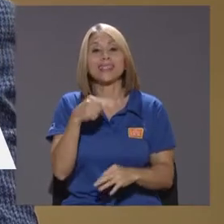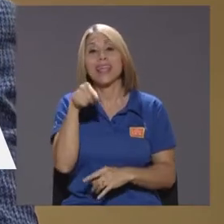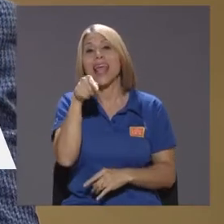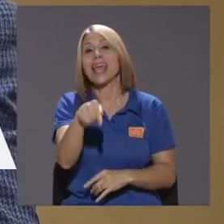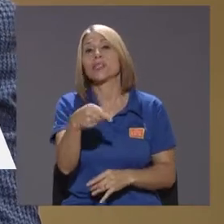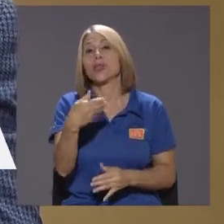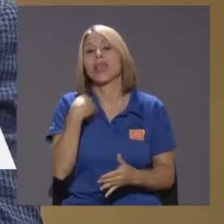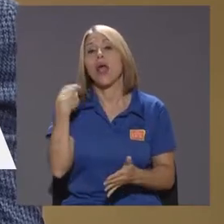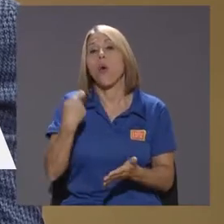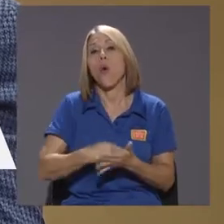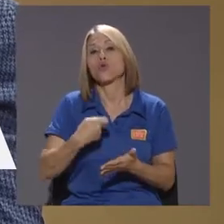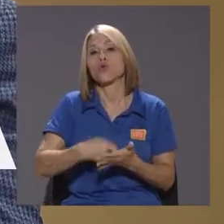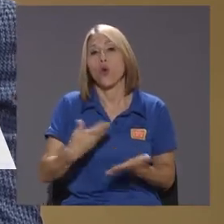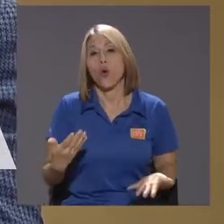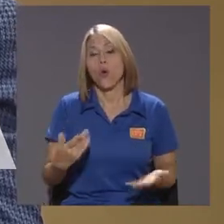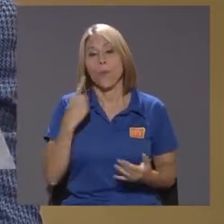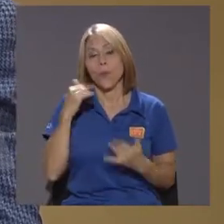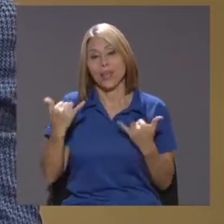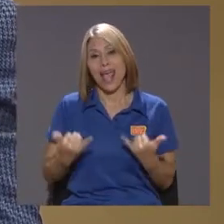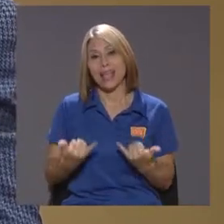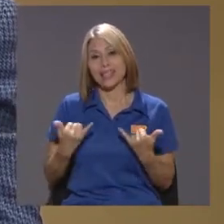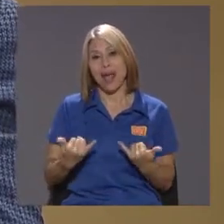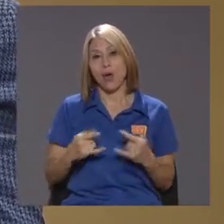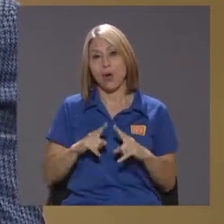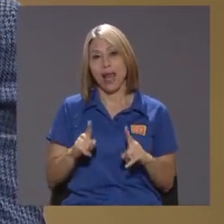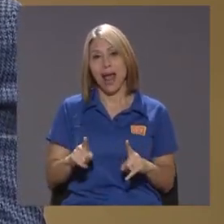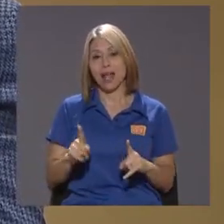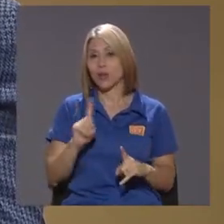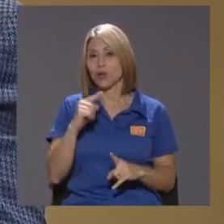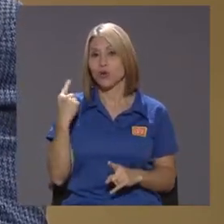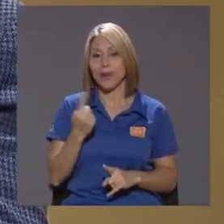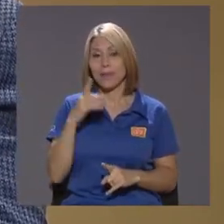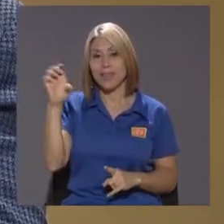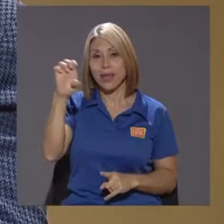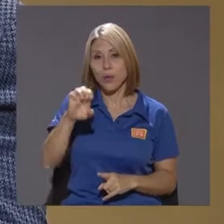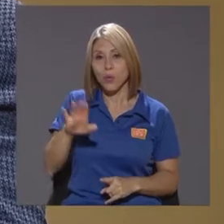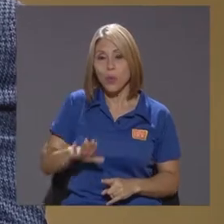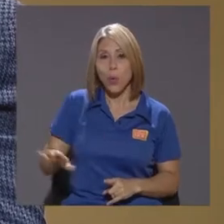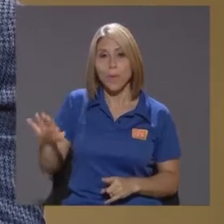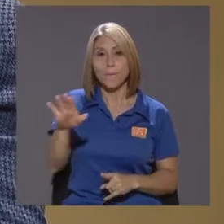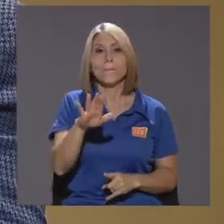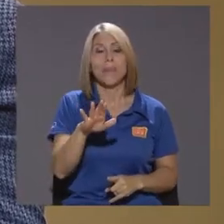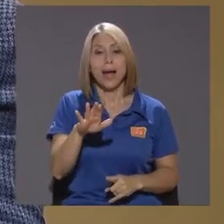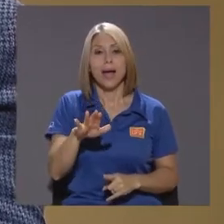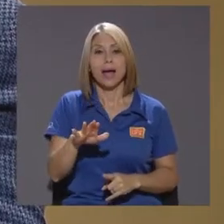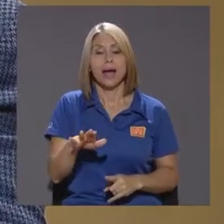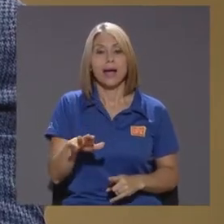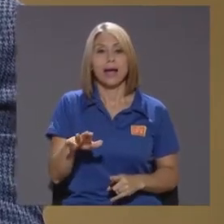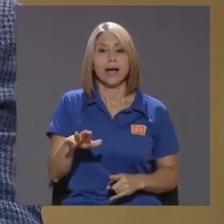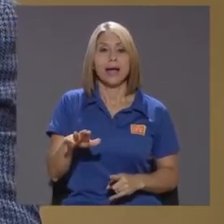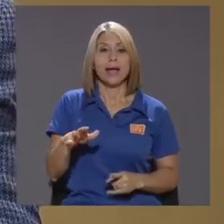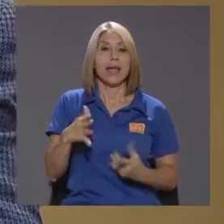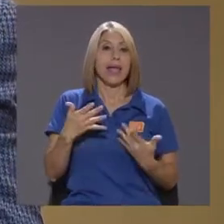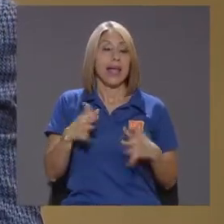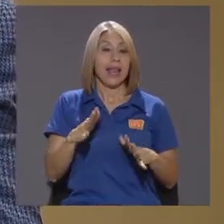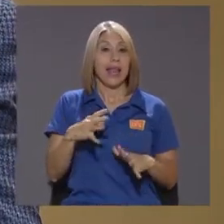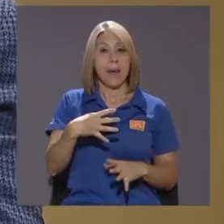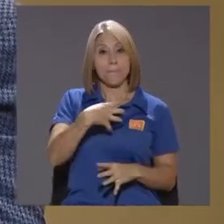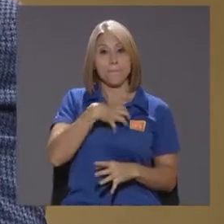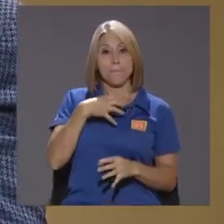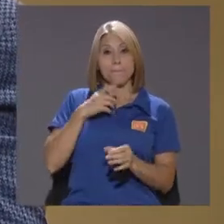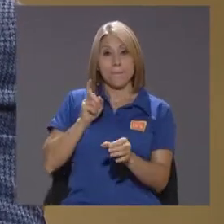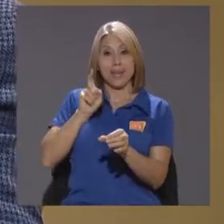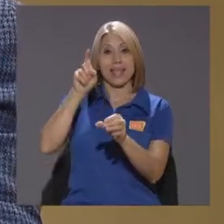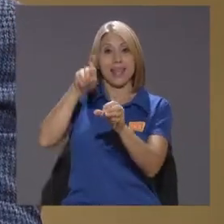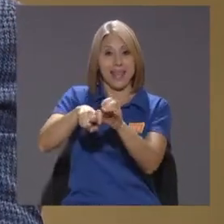costo Porque Hasta Ahora No solamente Europa Era La Existencia O la Pertenecia A este